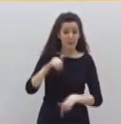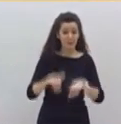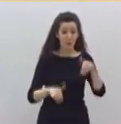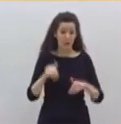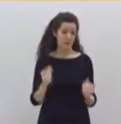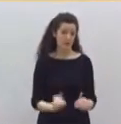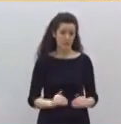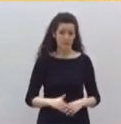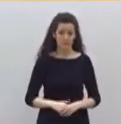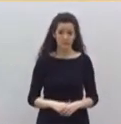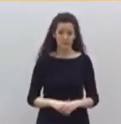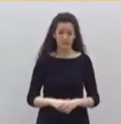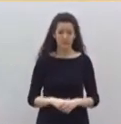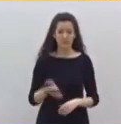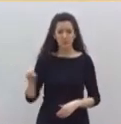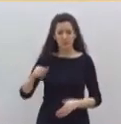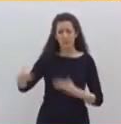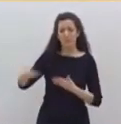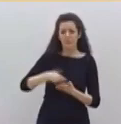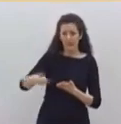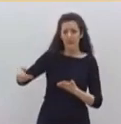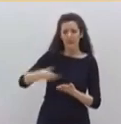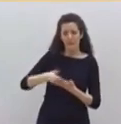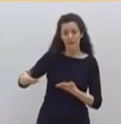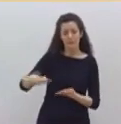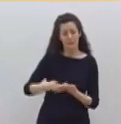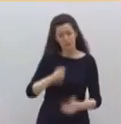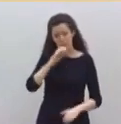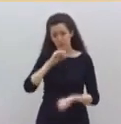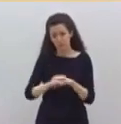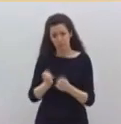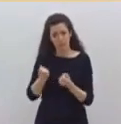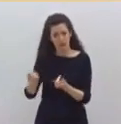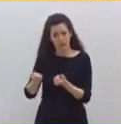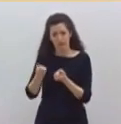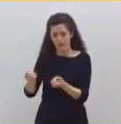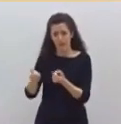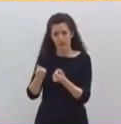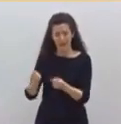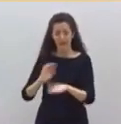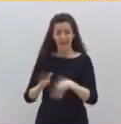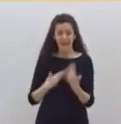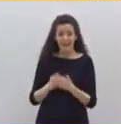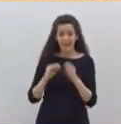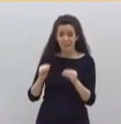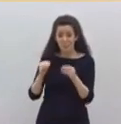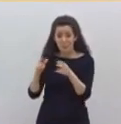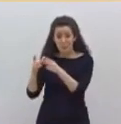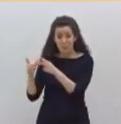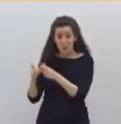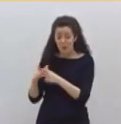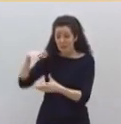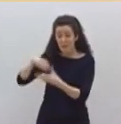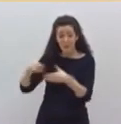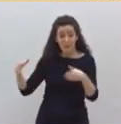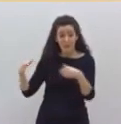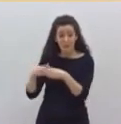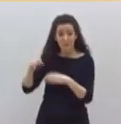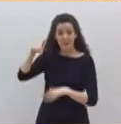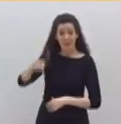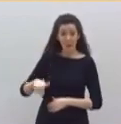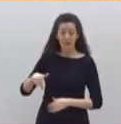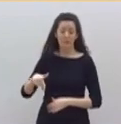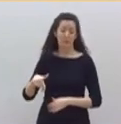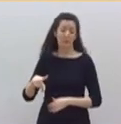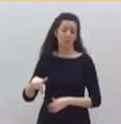nos ha pedido. Hemos sido más leales que sus propios socios, que hoy le vuelven a dejar tirado absteniéndose en el Estado de Alarma. Pero